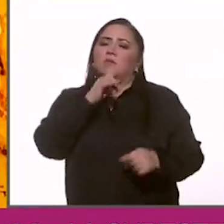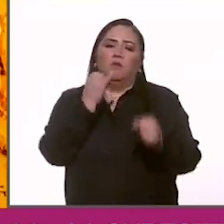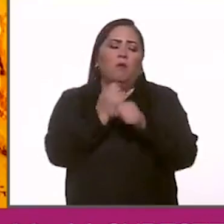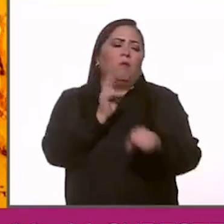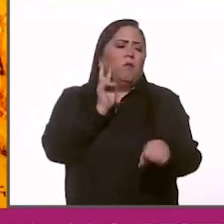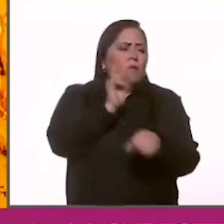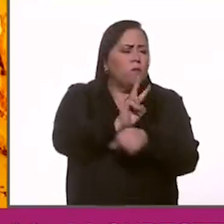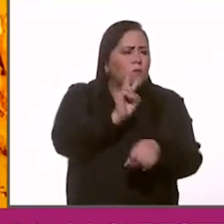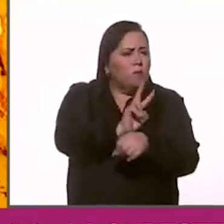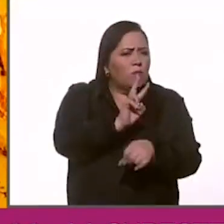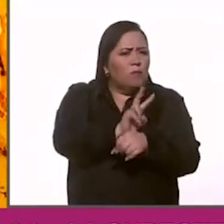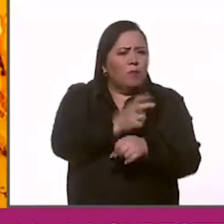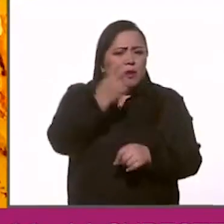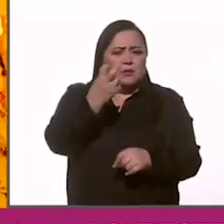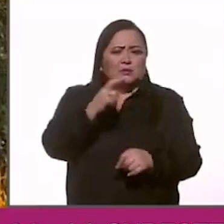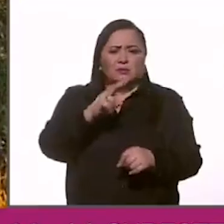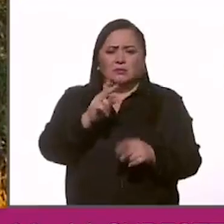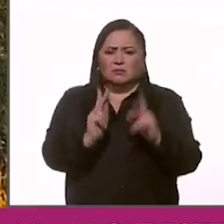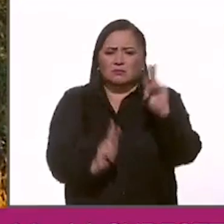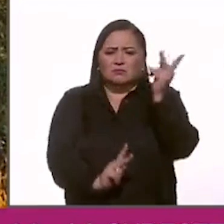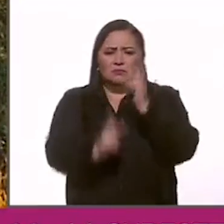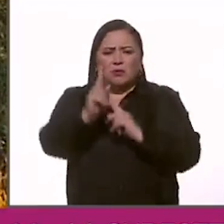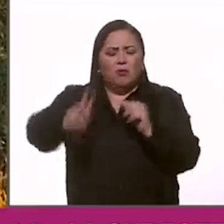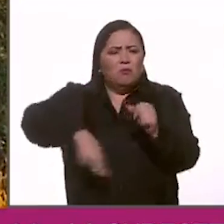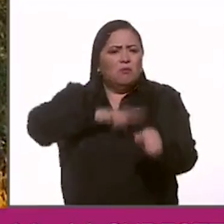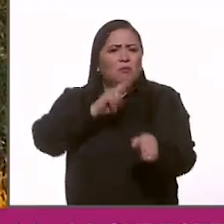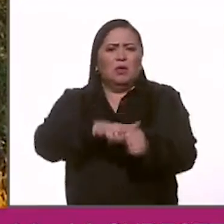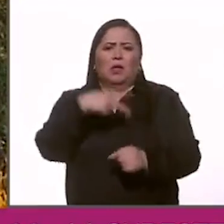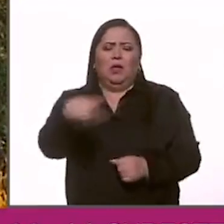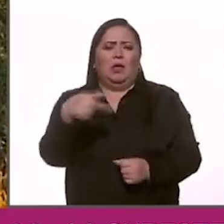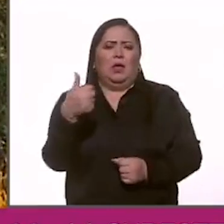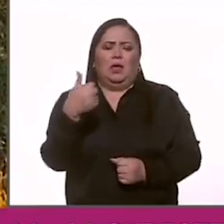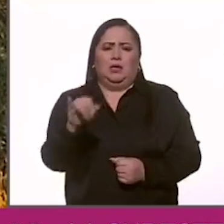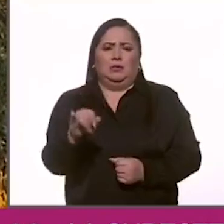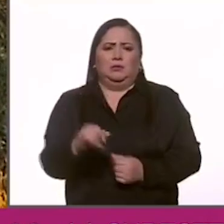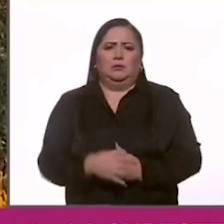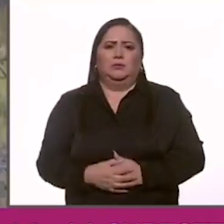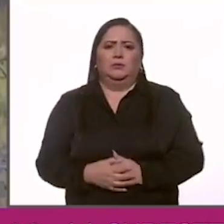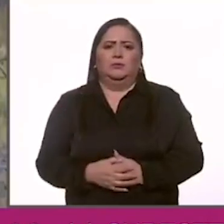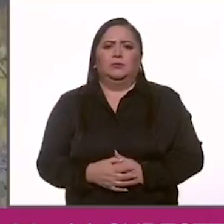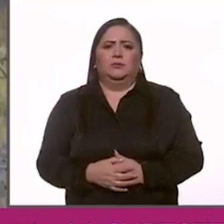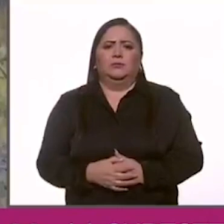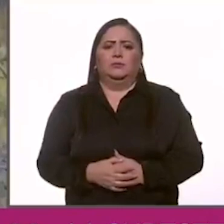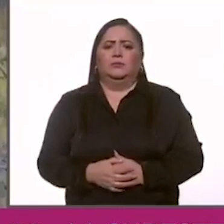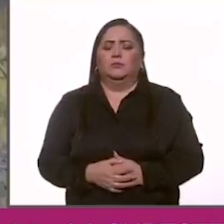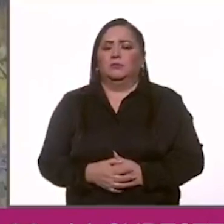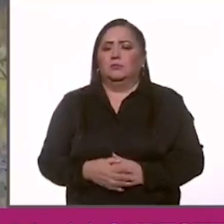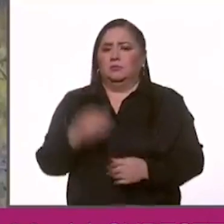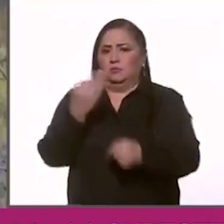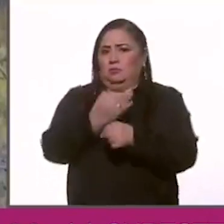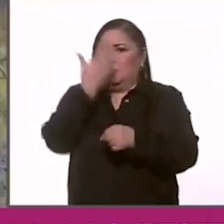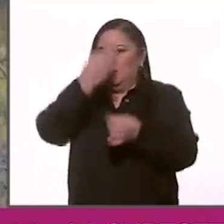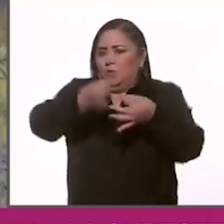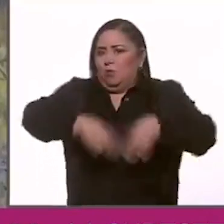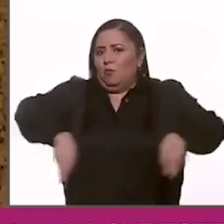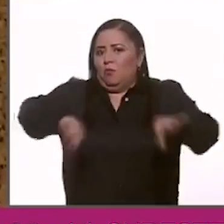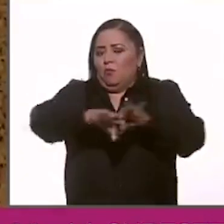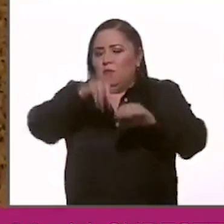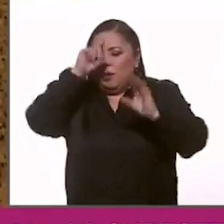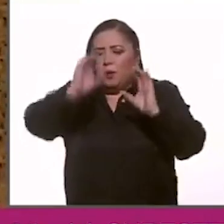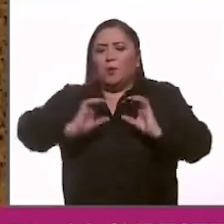estas especies importantísimas que tienen, de